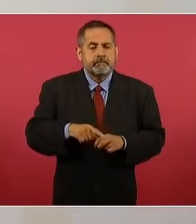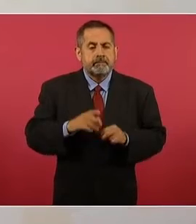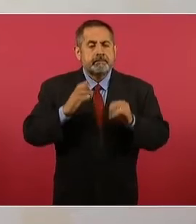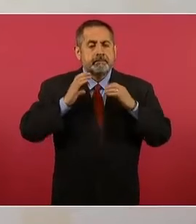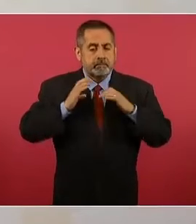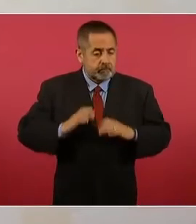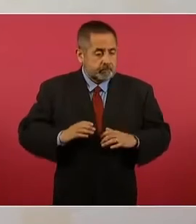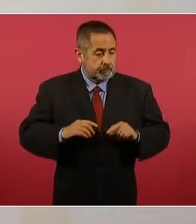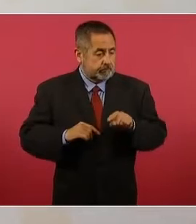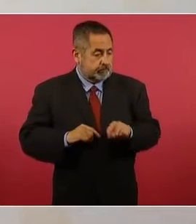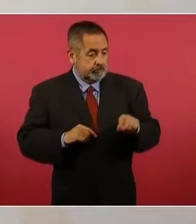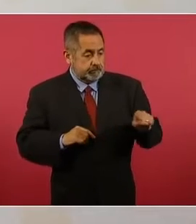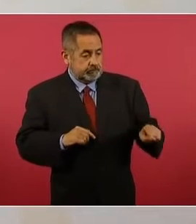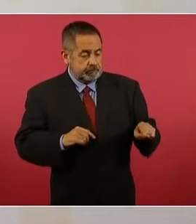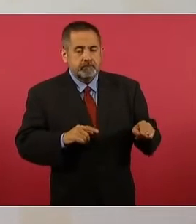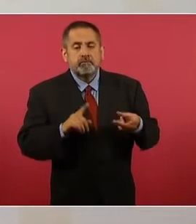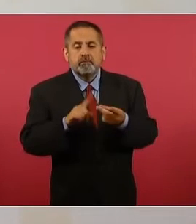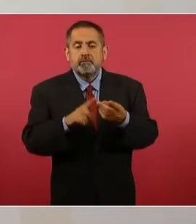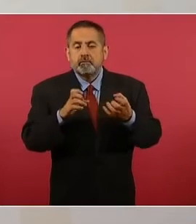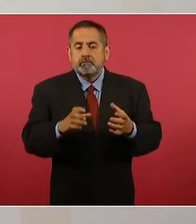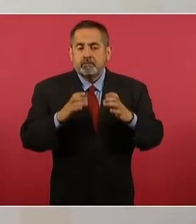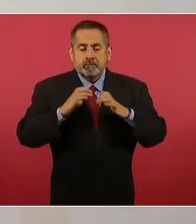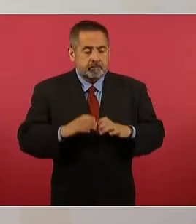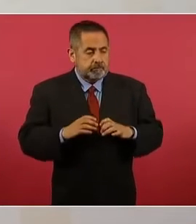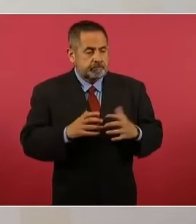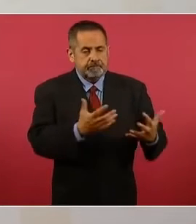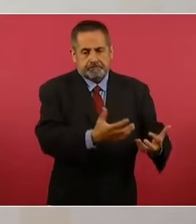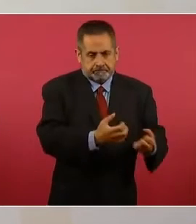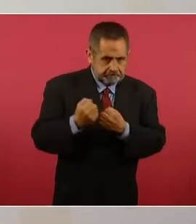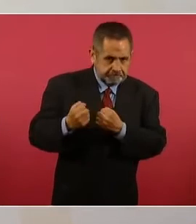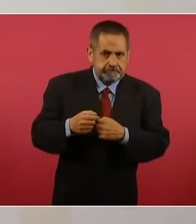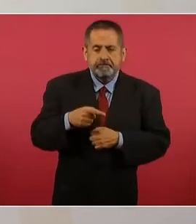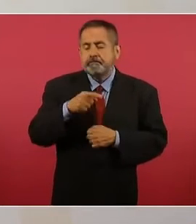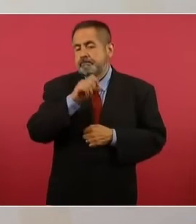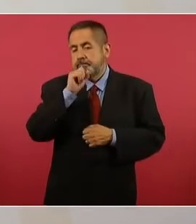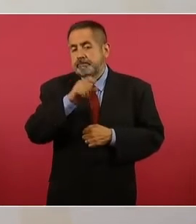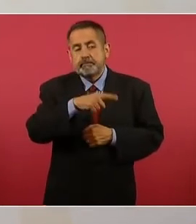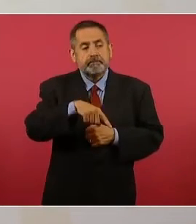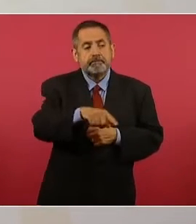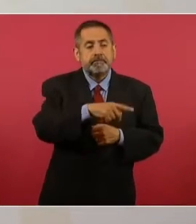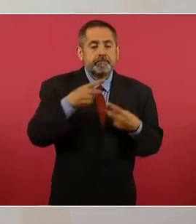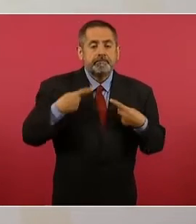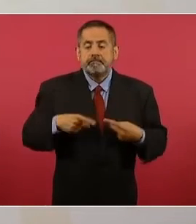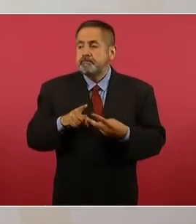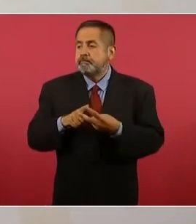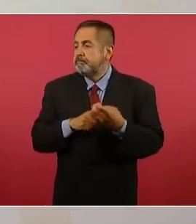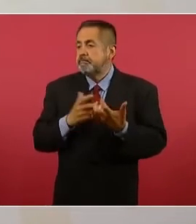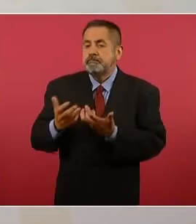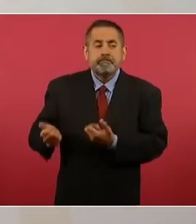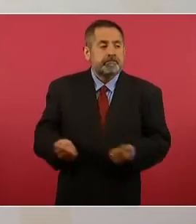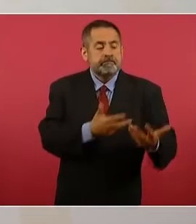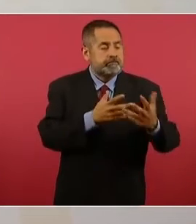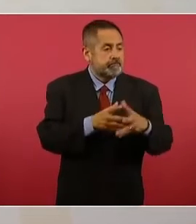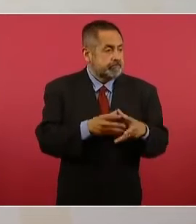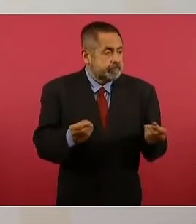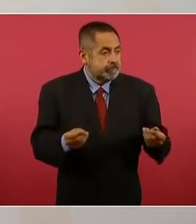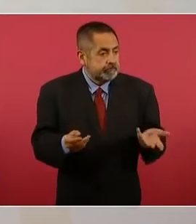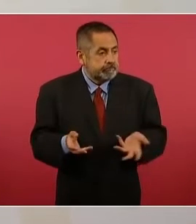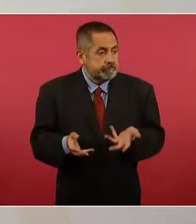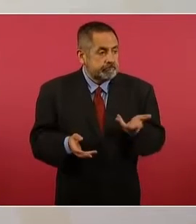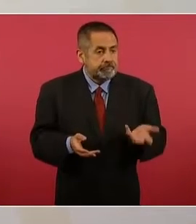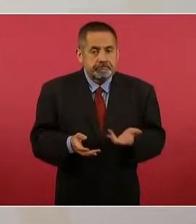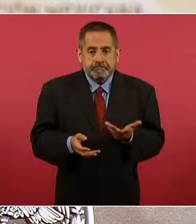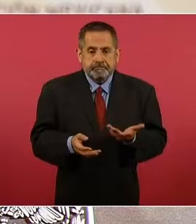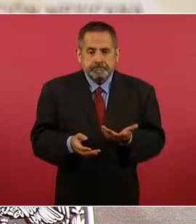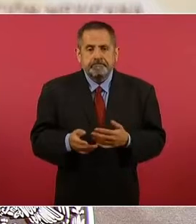cuerpos, también a las personas que se